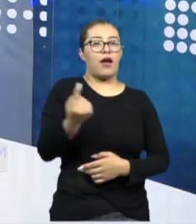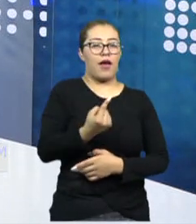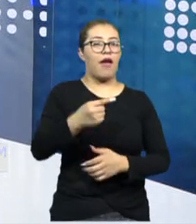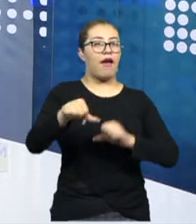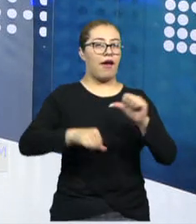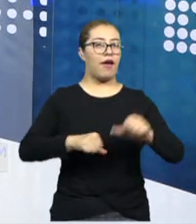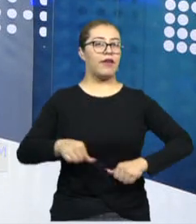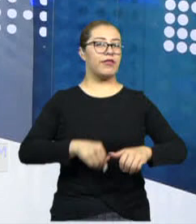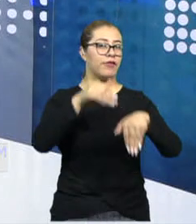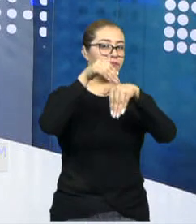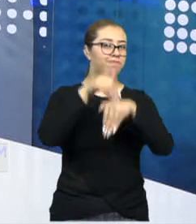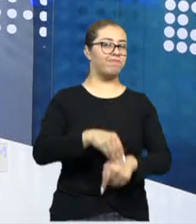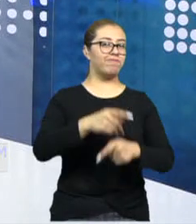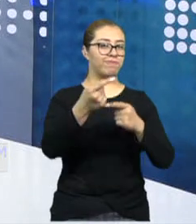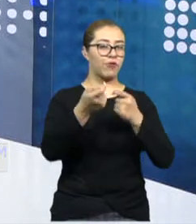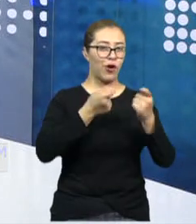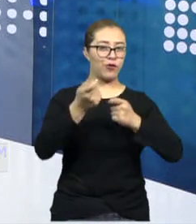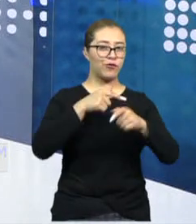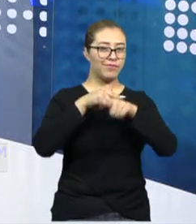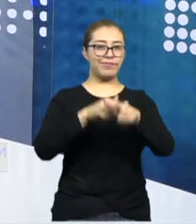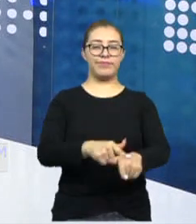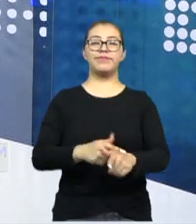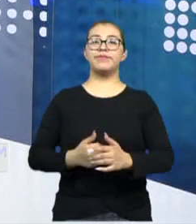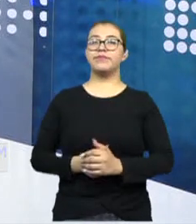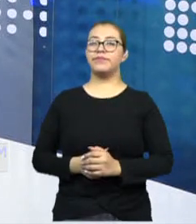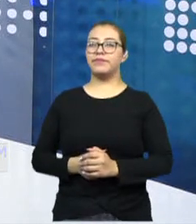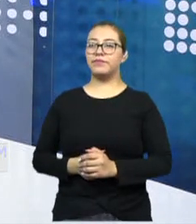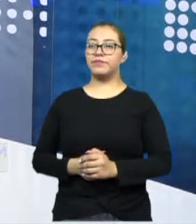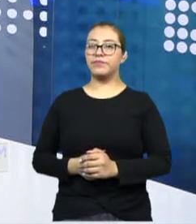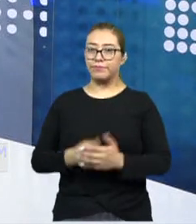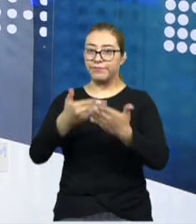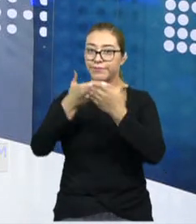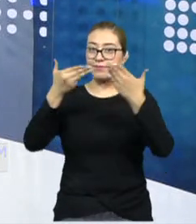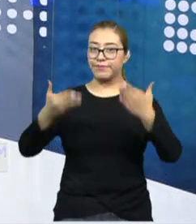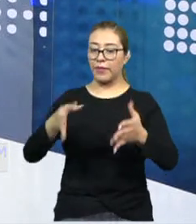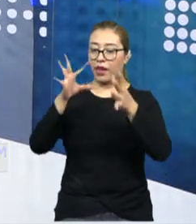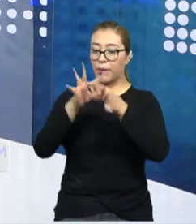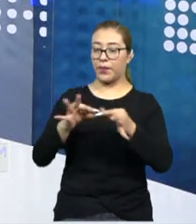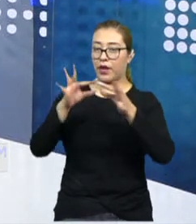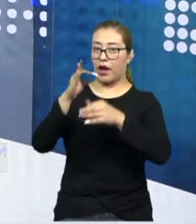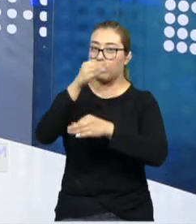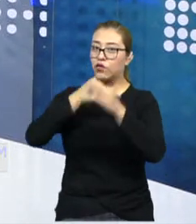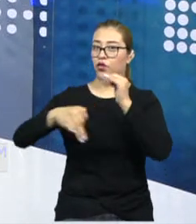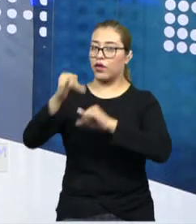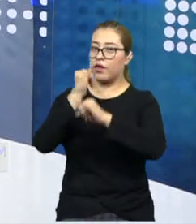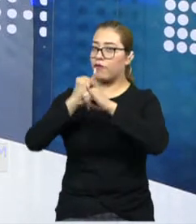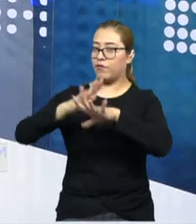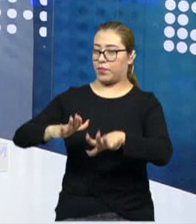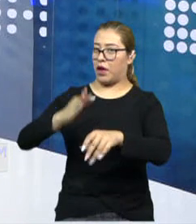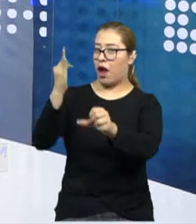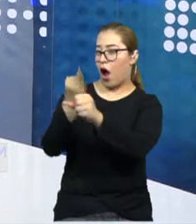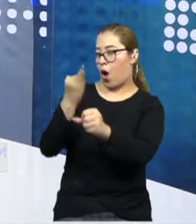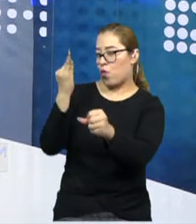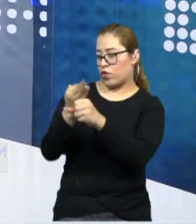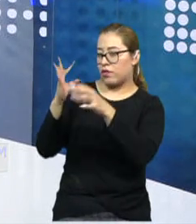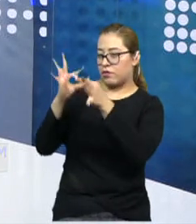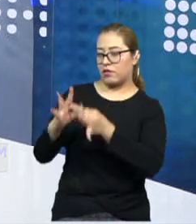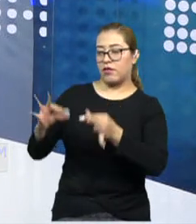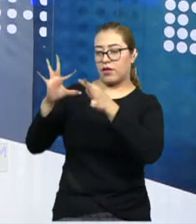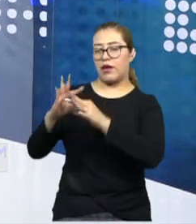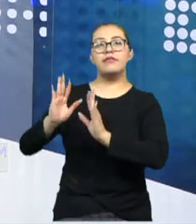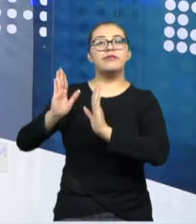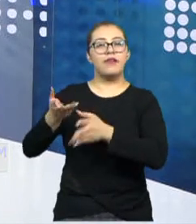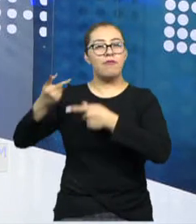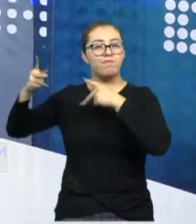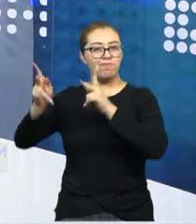acciones de contención. Ahora, doctor, estos datos que nos compartes, esta información que nos proporcionas, ya lo habíamos